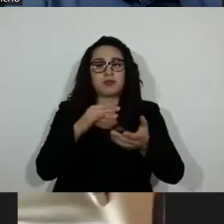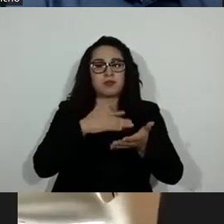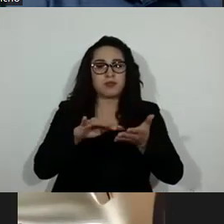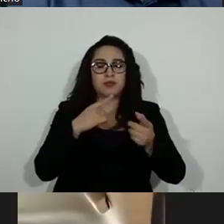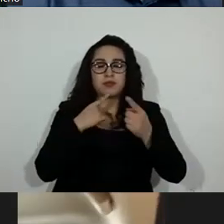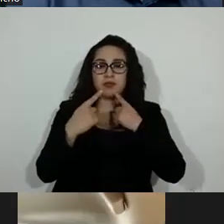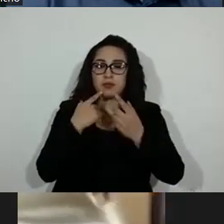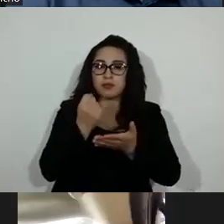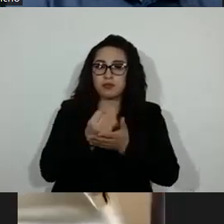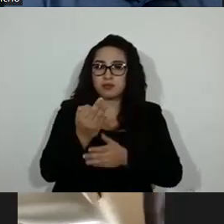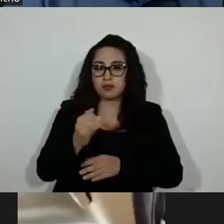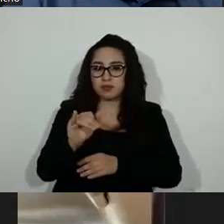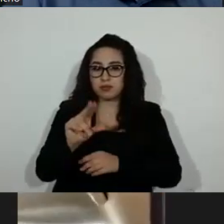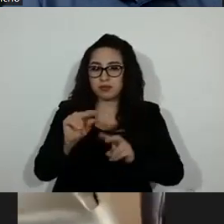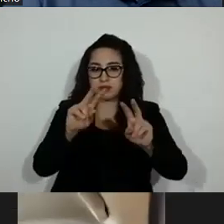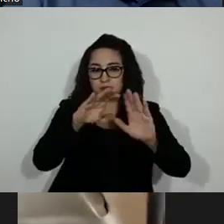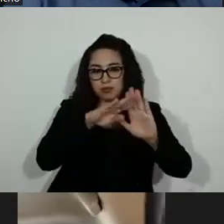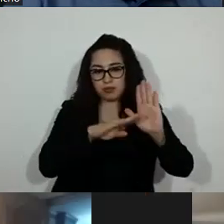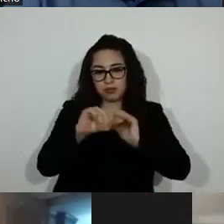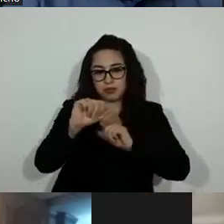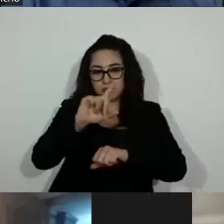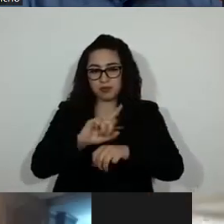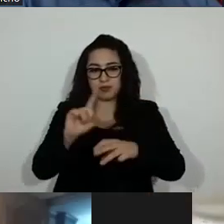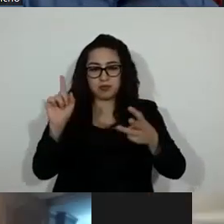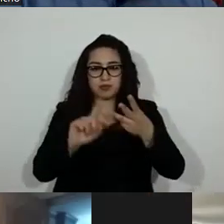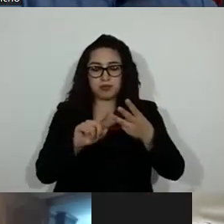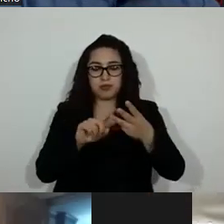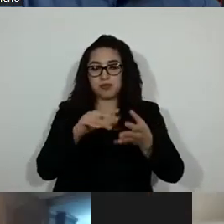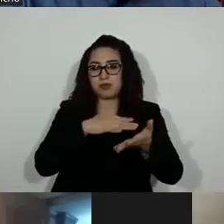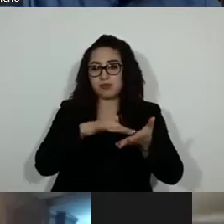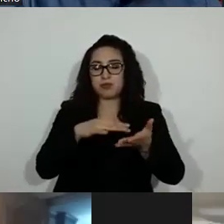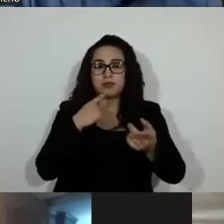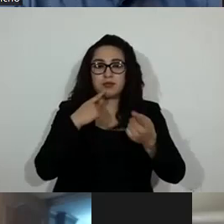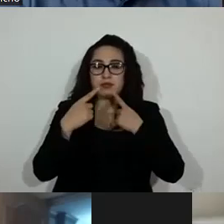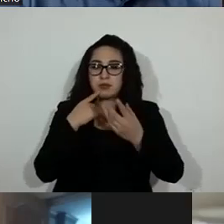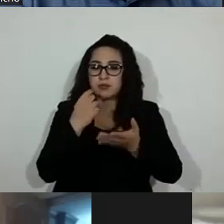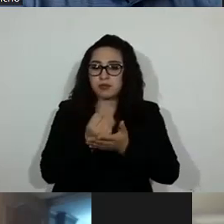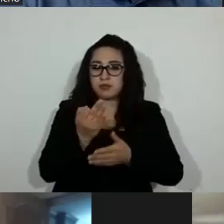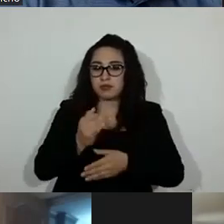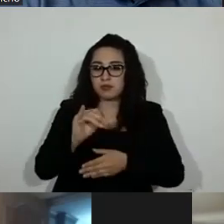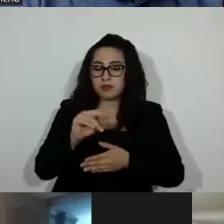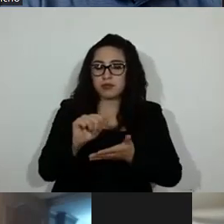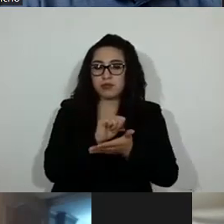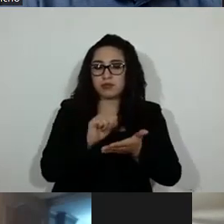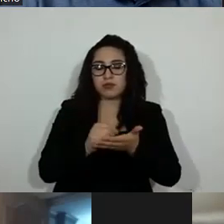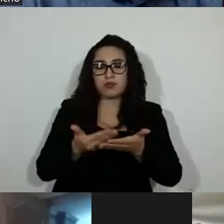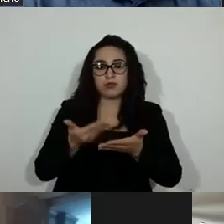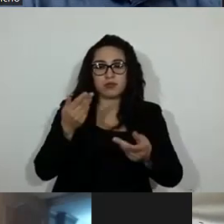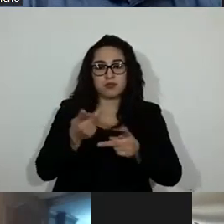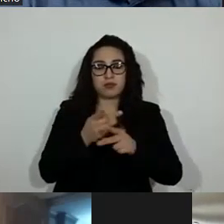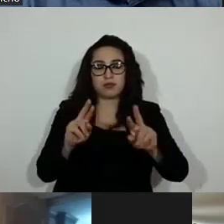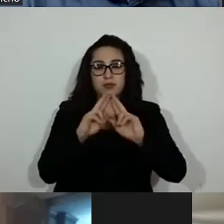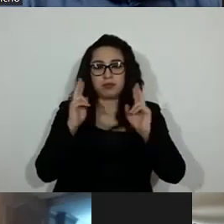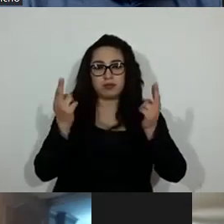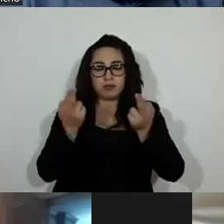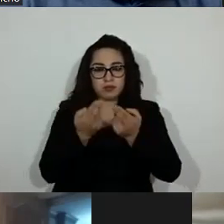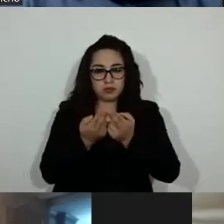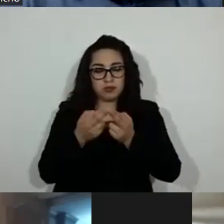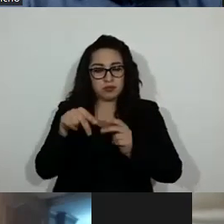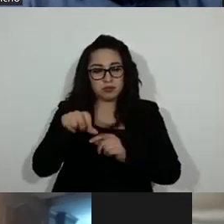orden del día. Tres, lectura y aprobación del acta de la sexta sesión ordinaria de la comisión.